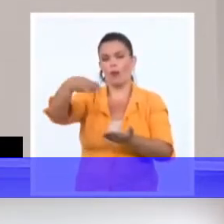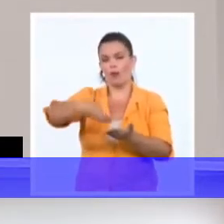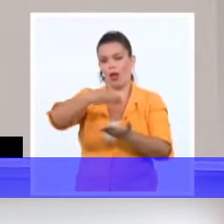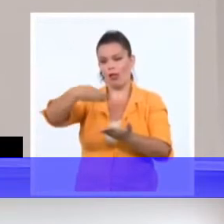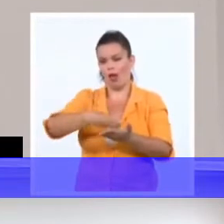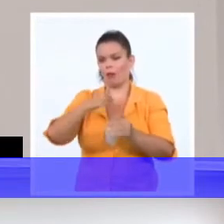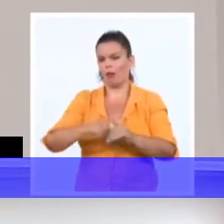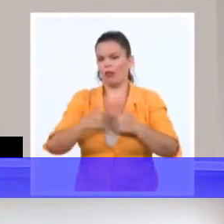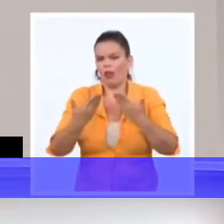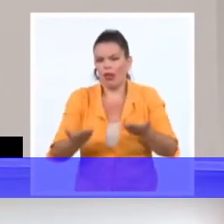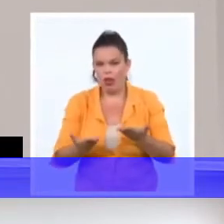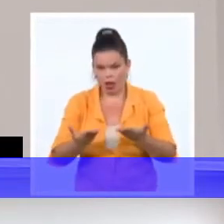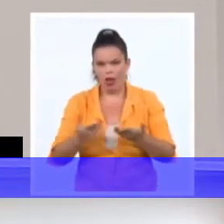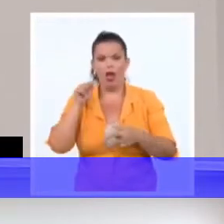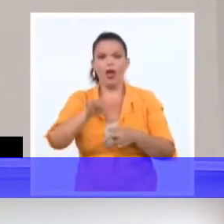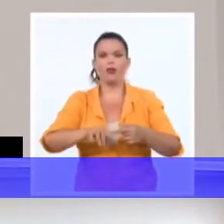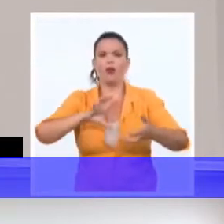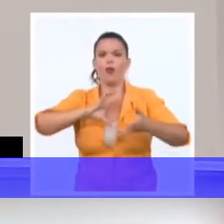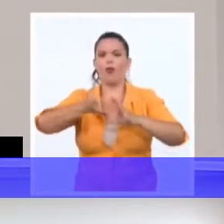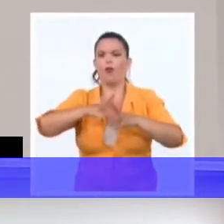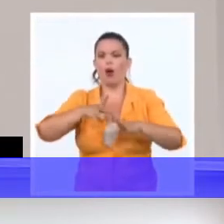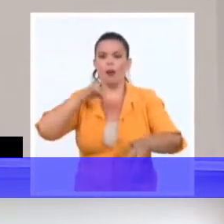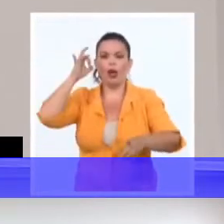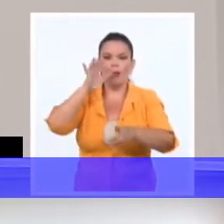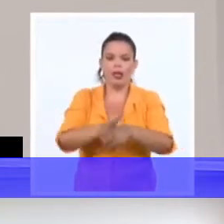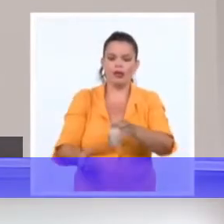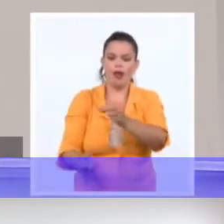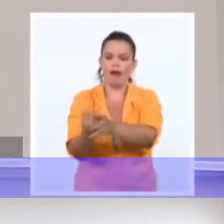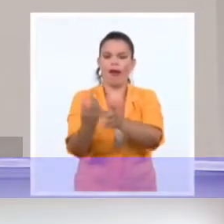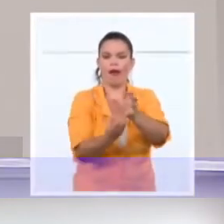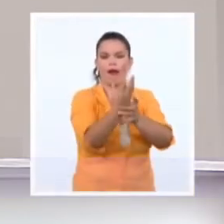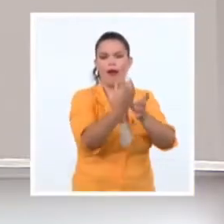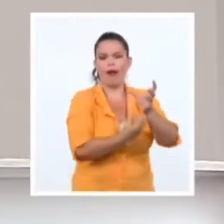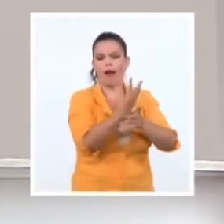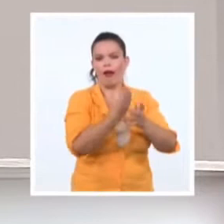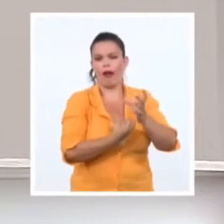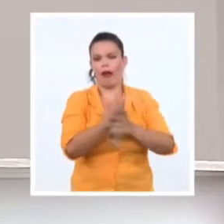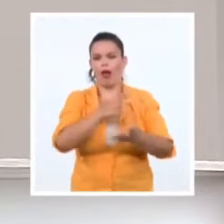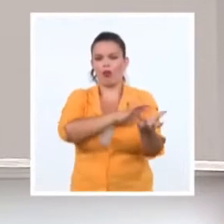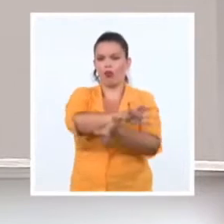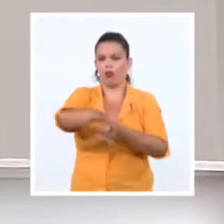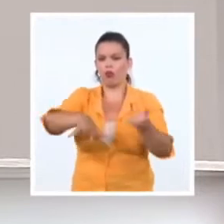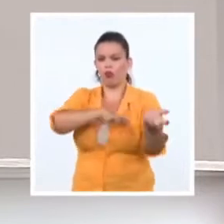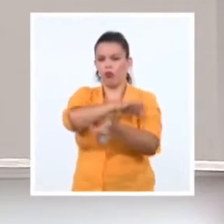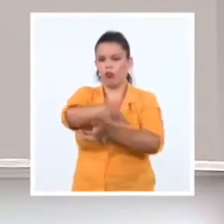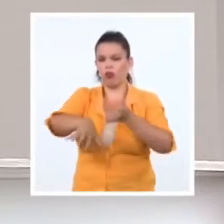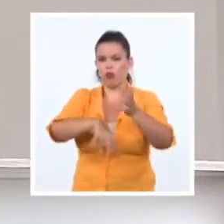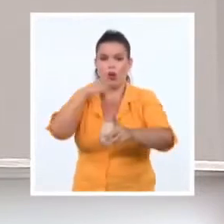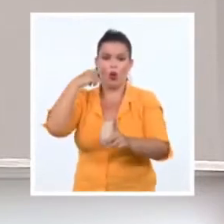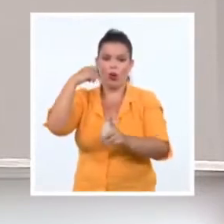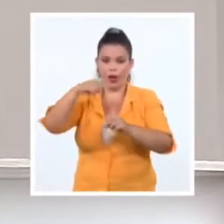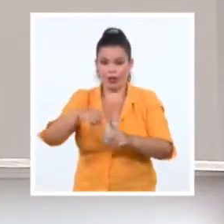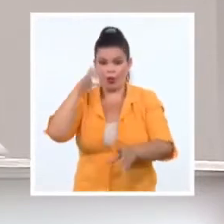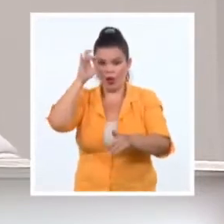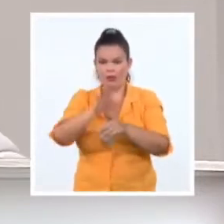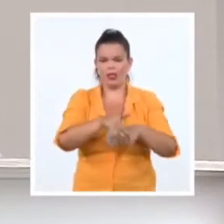pasos se fomentará una explosión dentro de Cuba para que de nuevo nuestros hermanos tomen las calles y esto nos lleve al